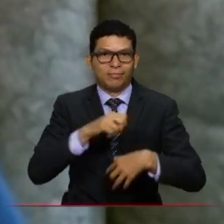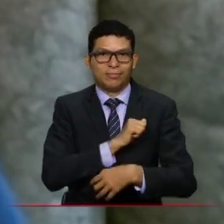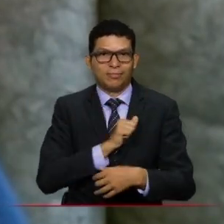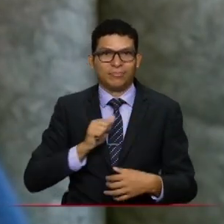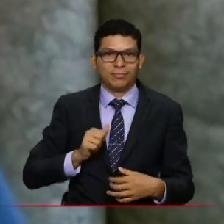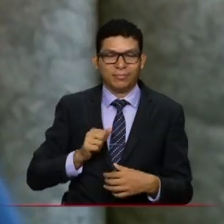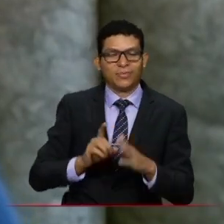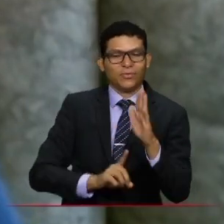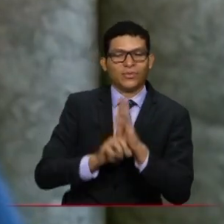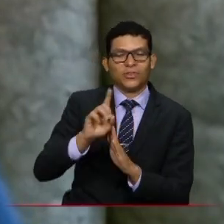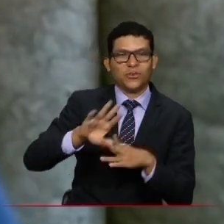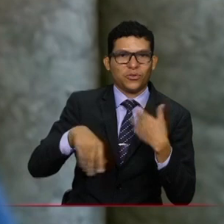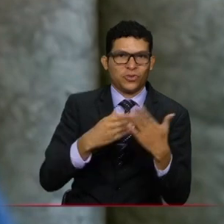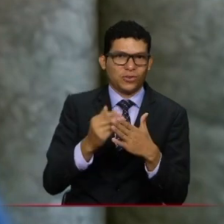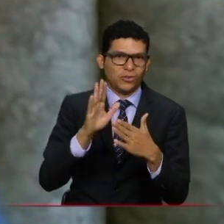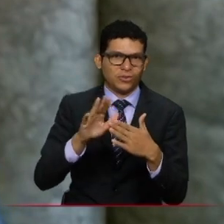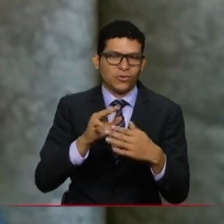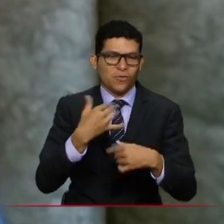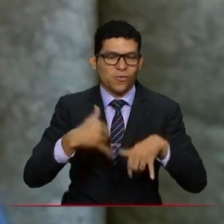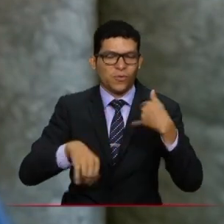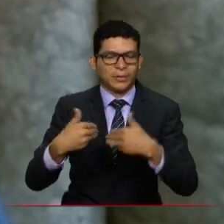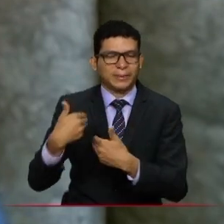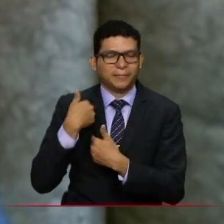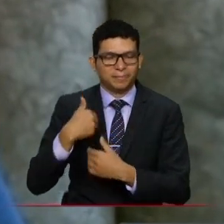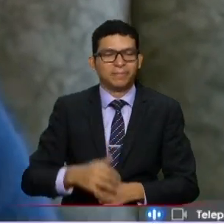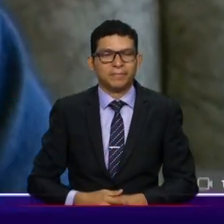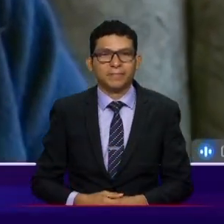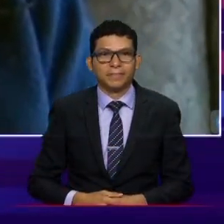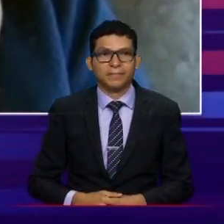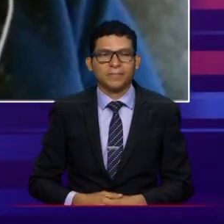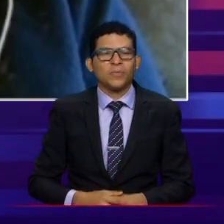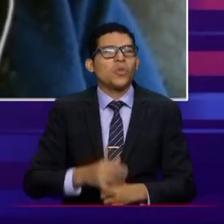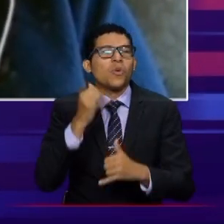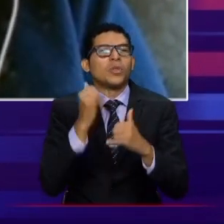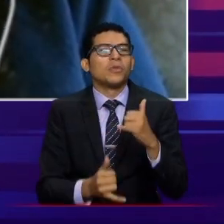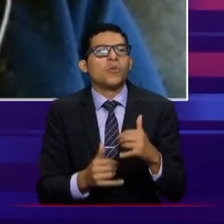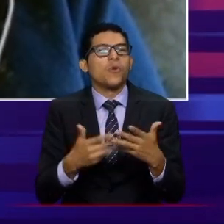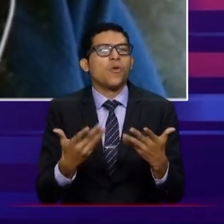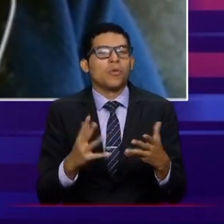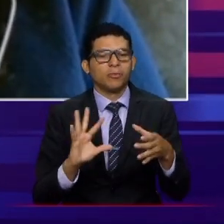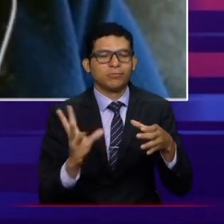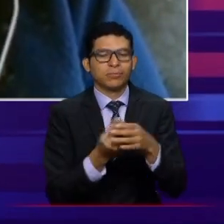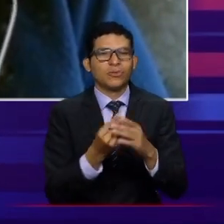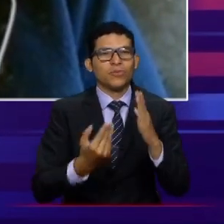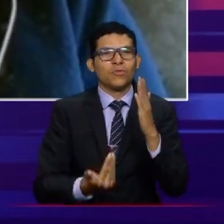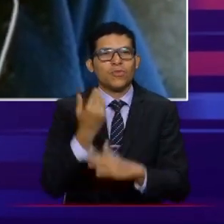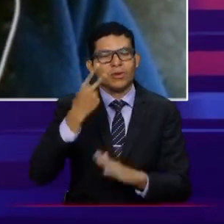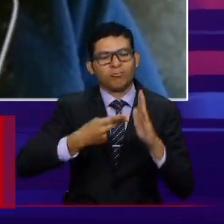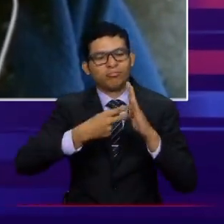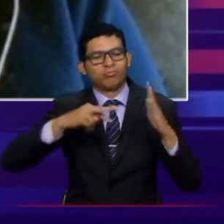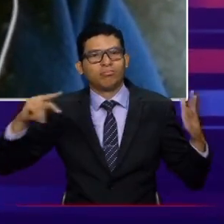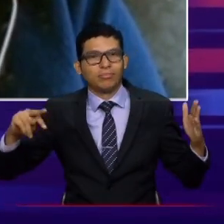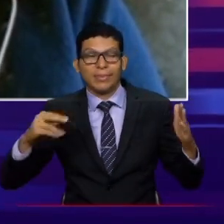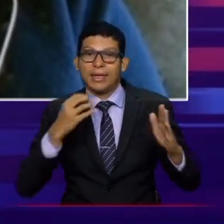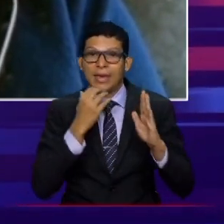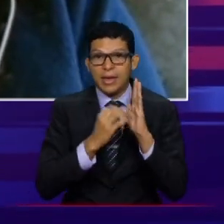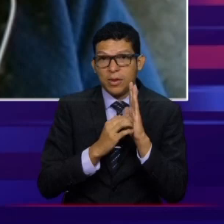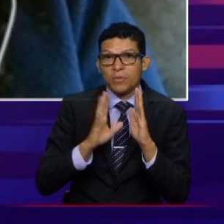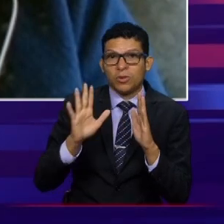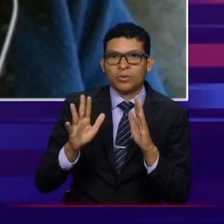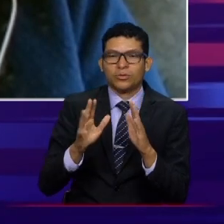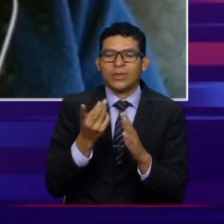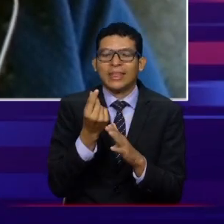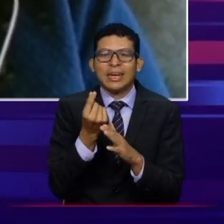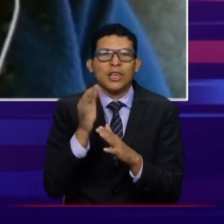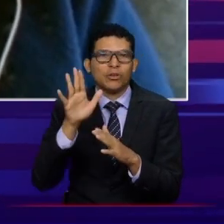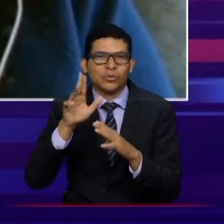en desarrollar todo el programa de juego responsable. Liliana, finalmente, ¿cómo están influyendo las nuevas tecnologías como las criptomonedas